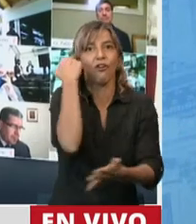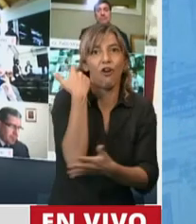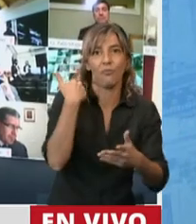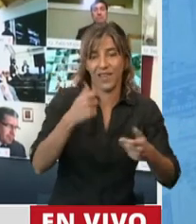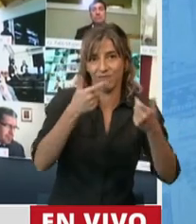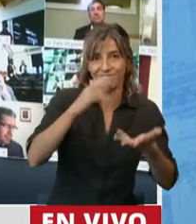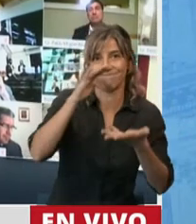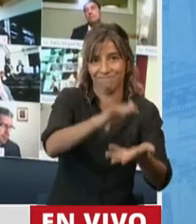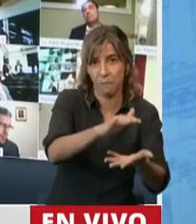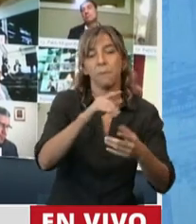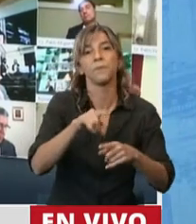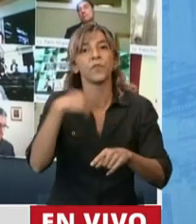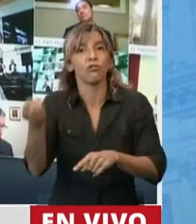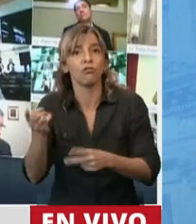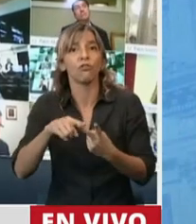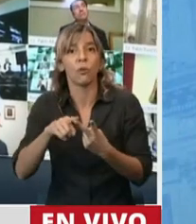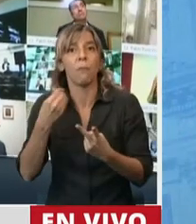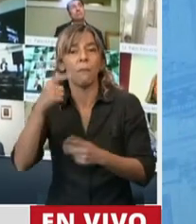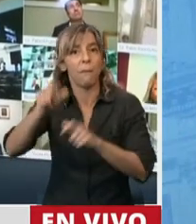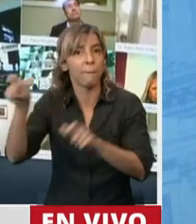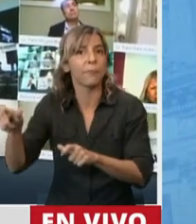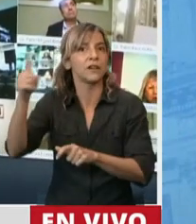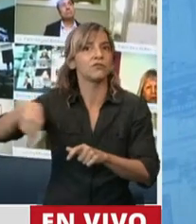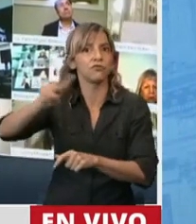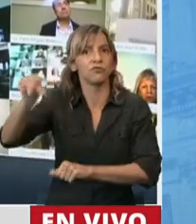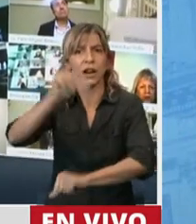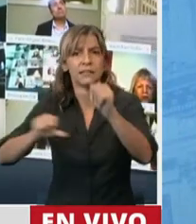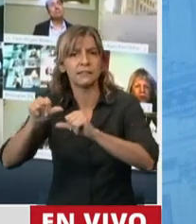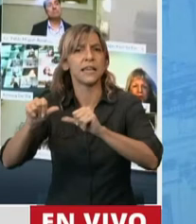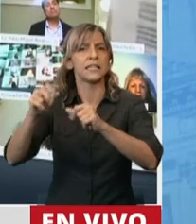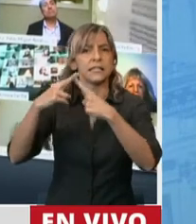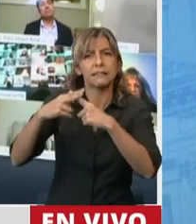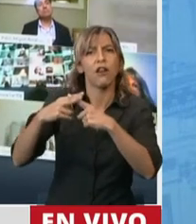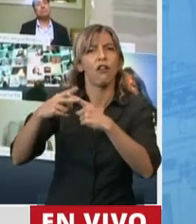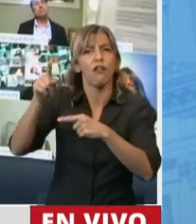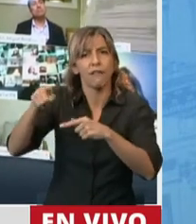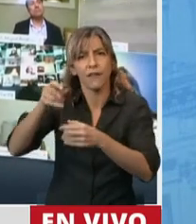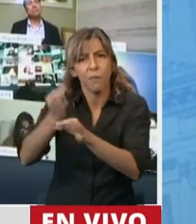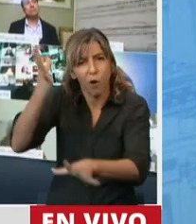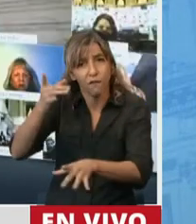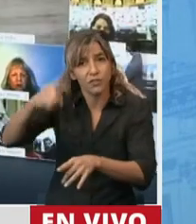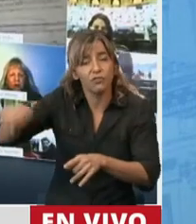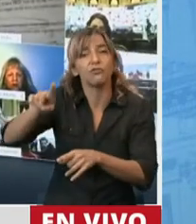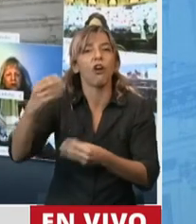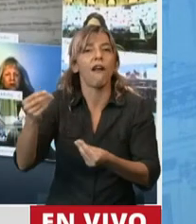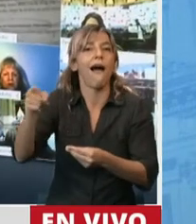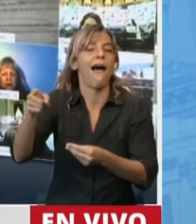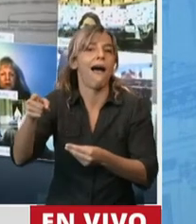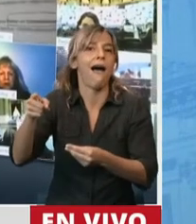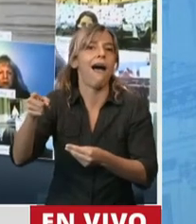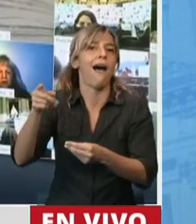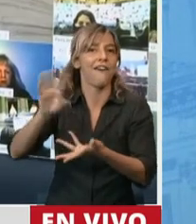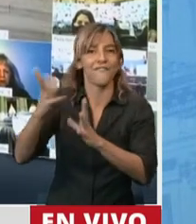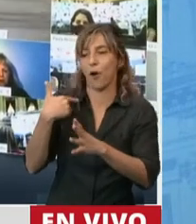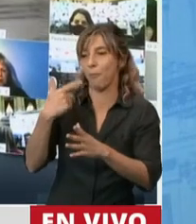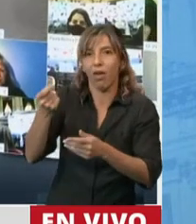de la formación de los científicos y de los tecnólogos que van a llevar adelante esa tarea. Porque en cualquier lugar del mundo,